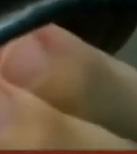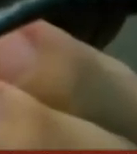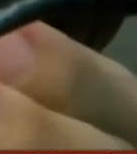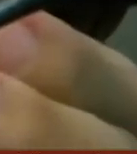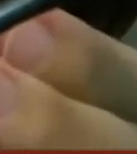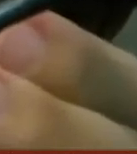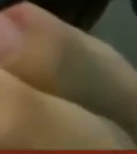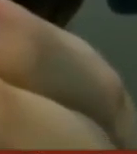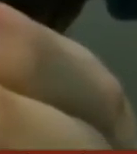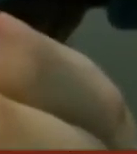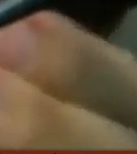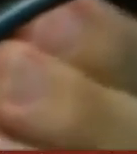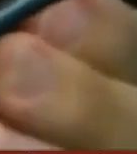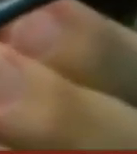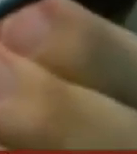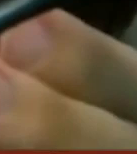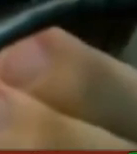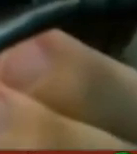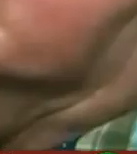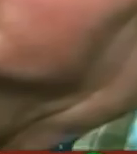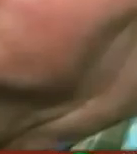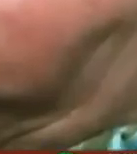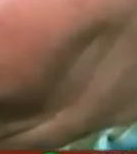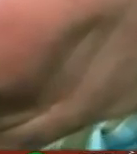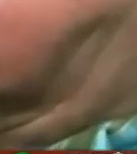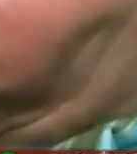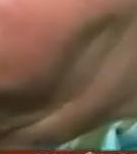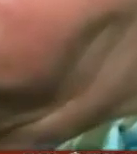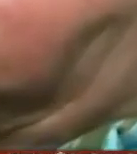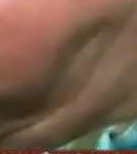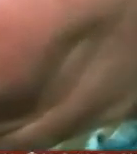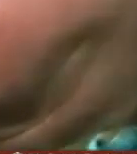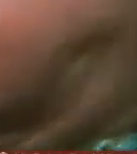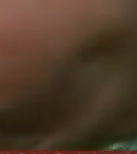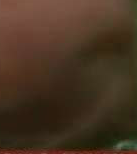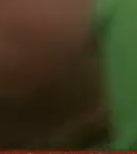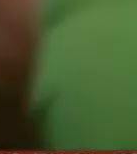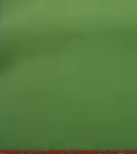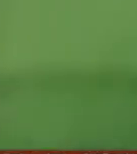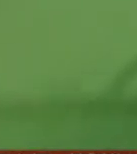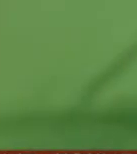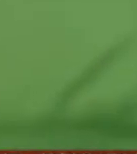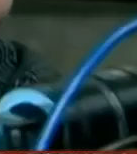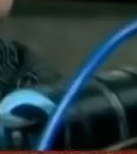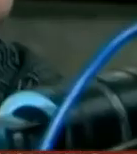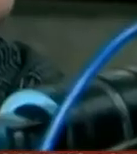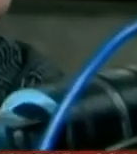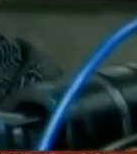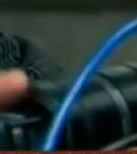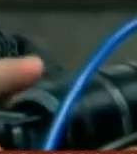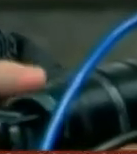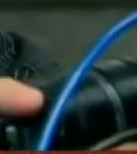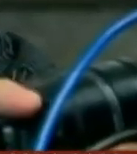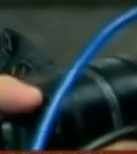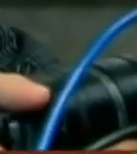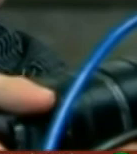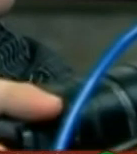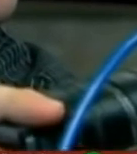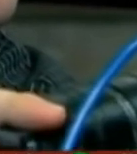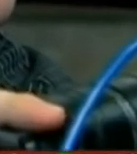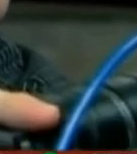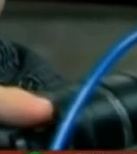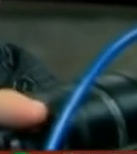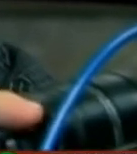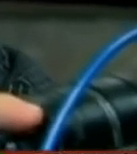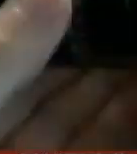este proyecto pretende estudiar a profundidad el uso de las armas autónomas de los programas de los programas